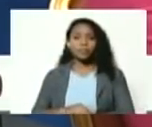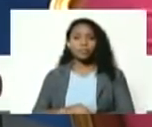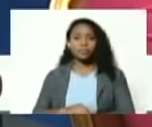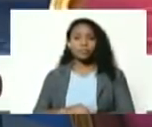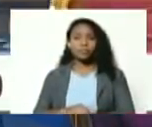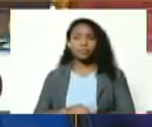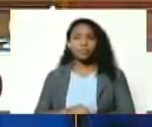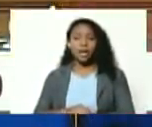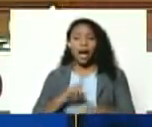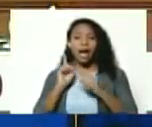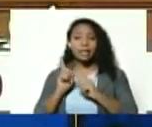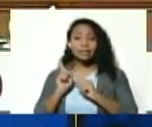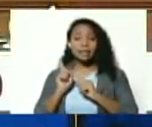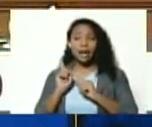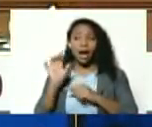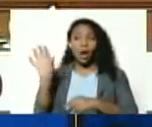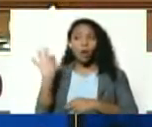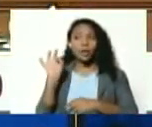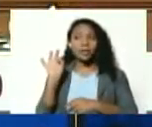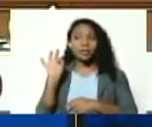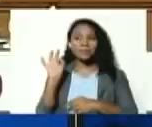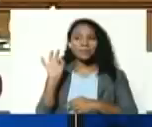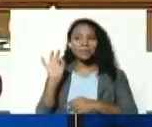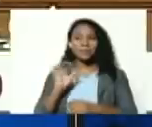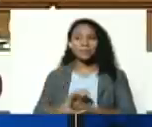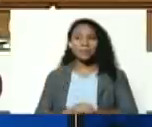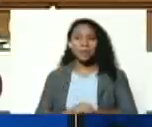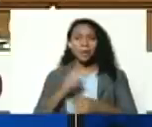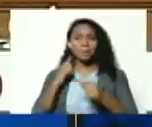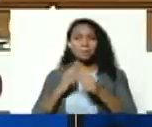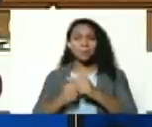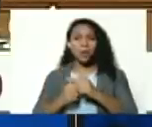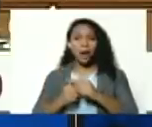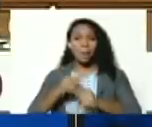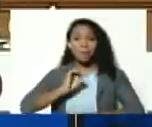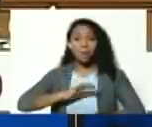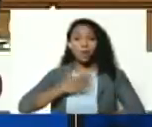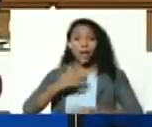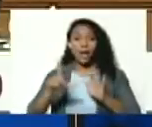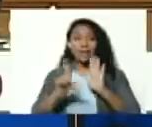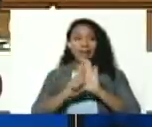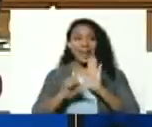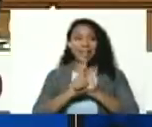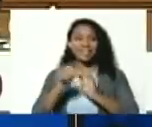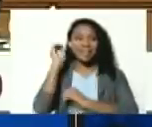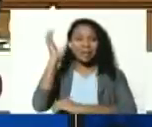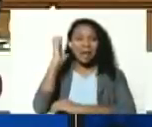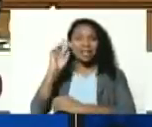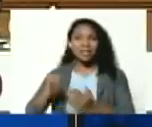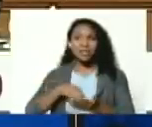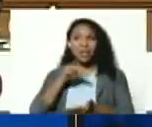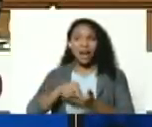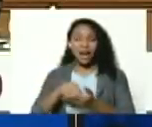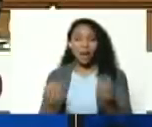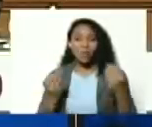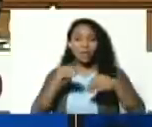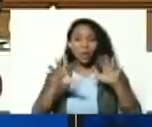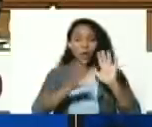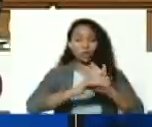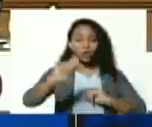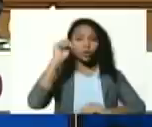ha sido elegido por el poder legislativo la asamblea nacional de acuerdo a la constitución